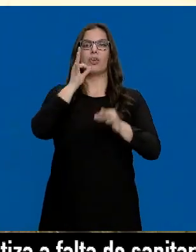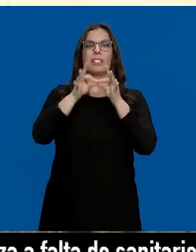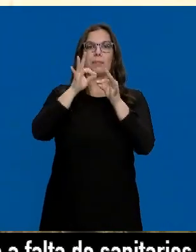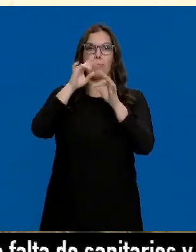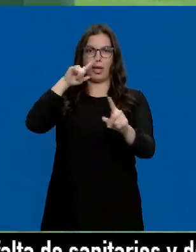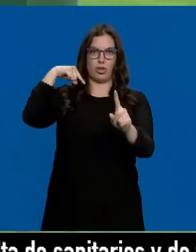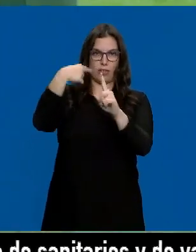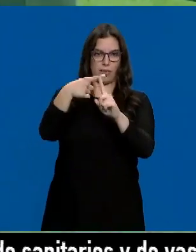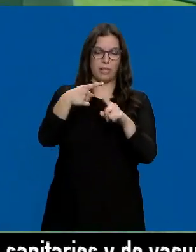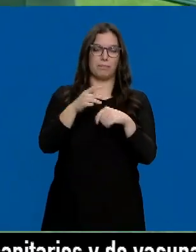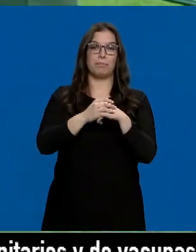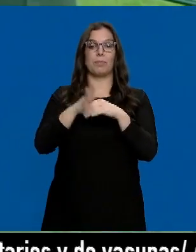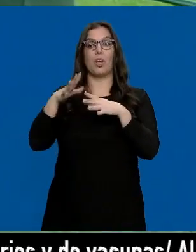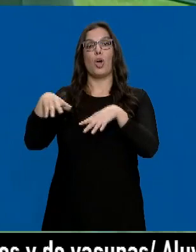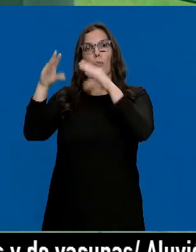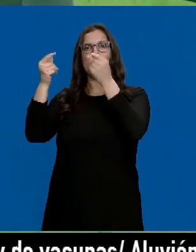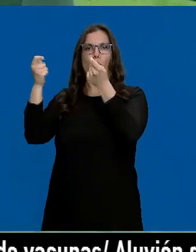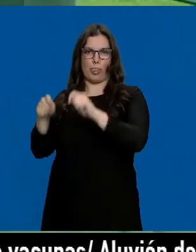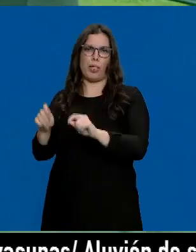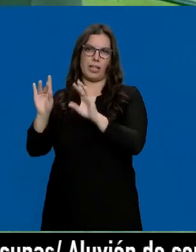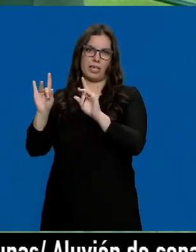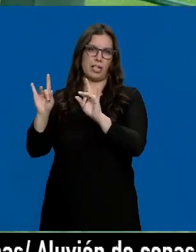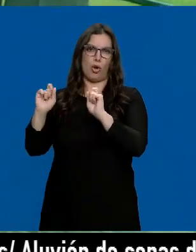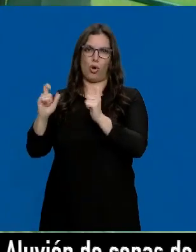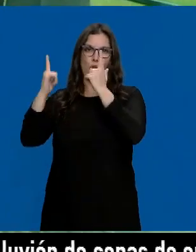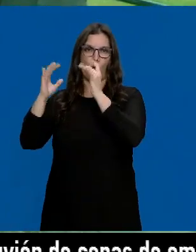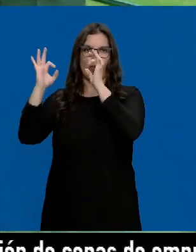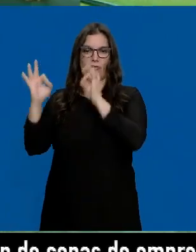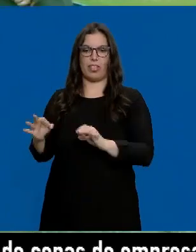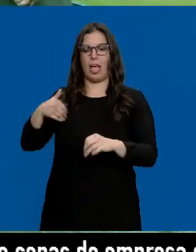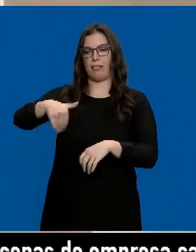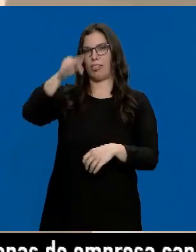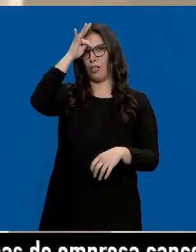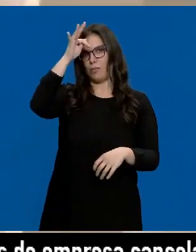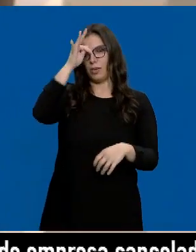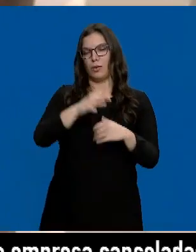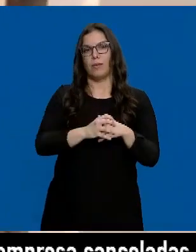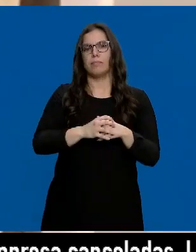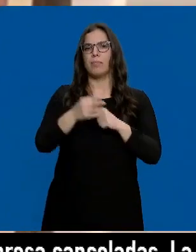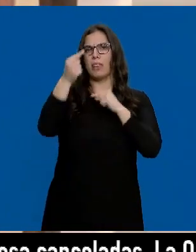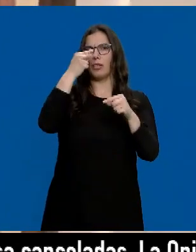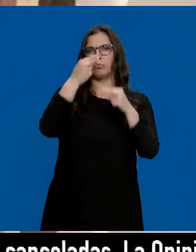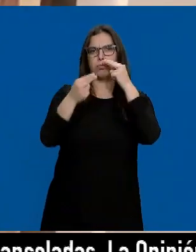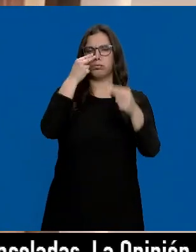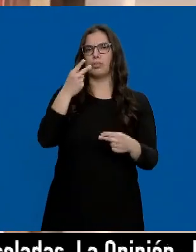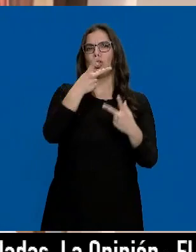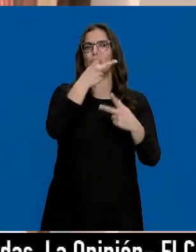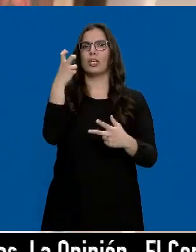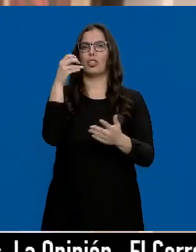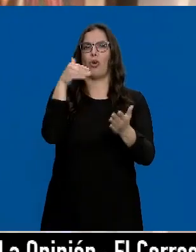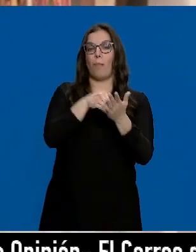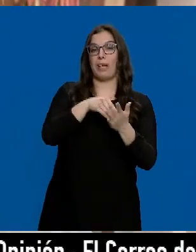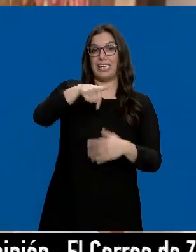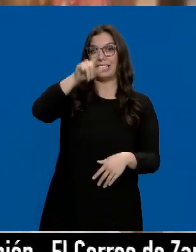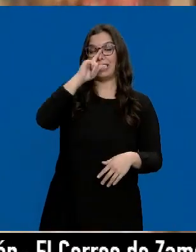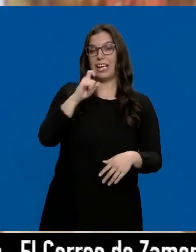del próximo año. Burgos sí cerrará sus puertas definitivamente este domingo. Con unas cifras de 200.000 visitantes, esta